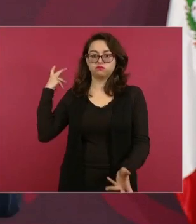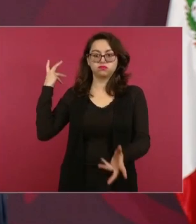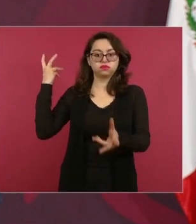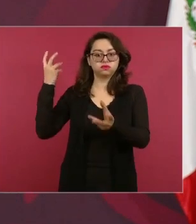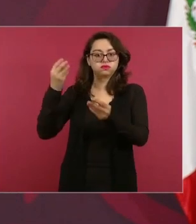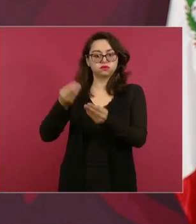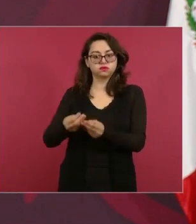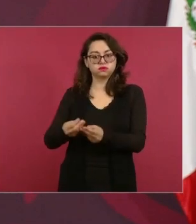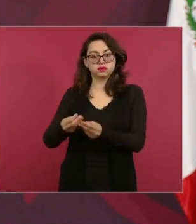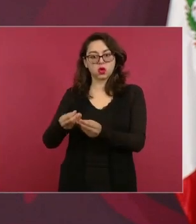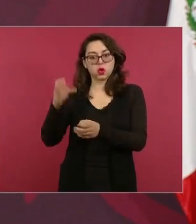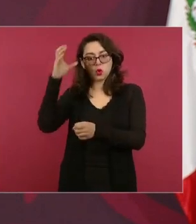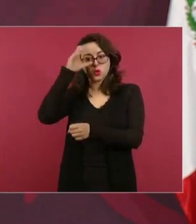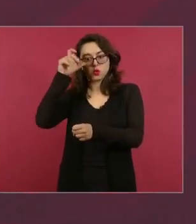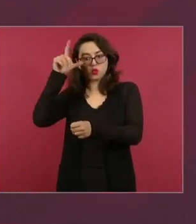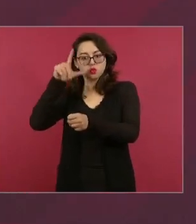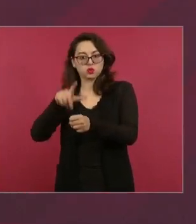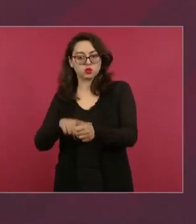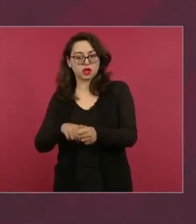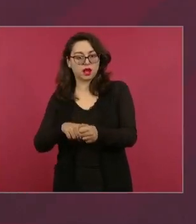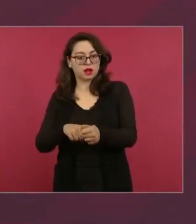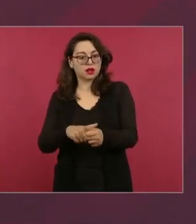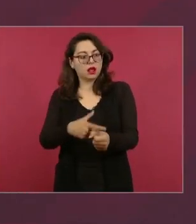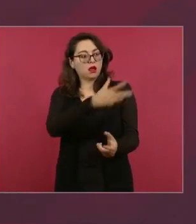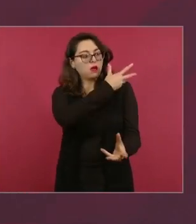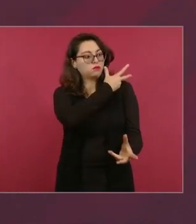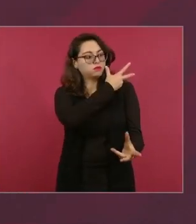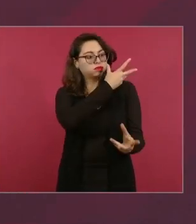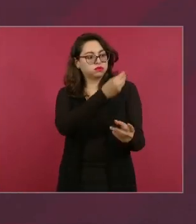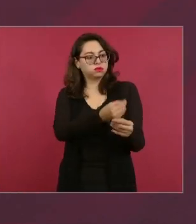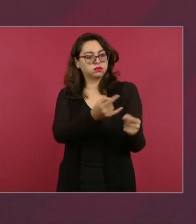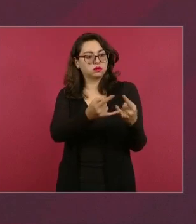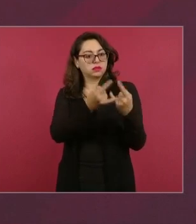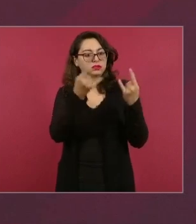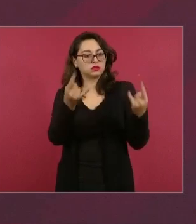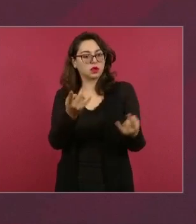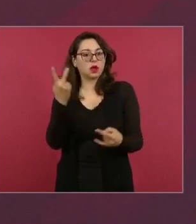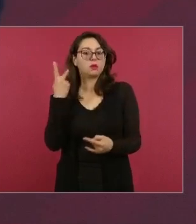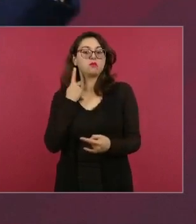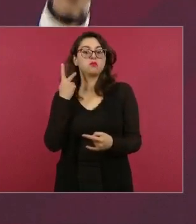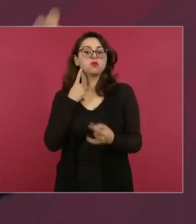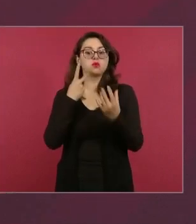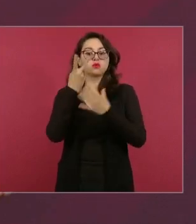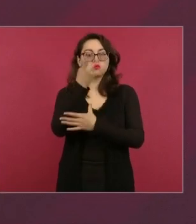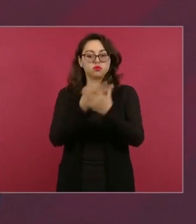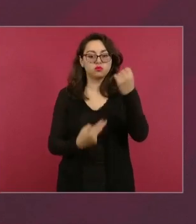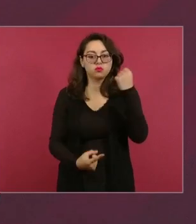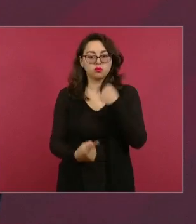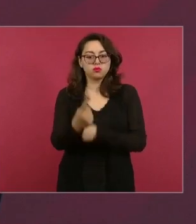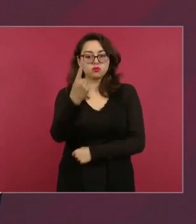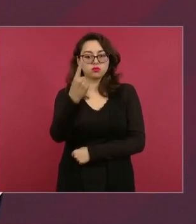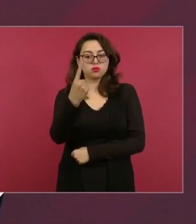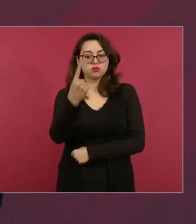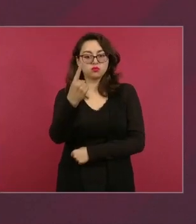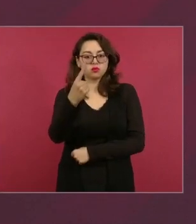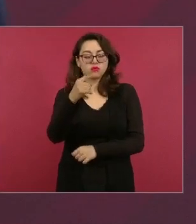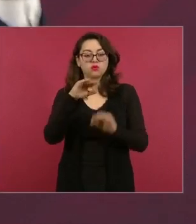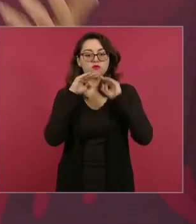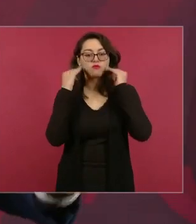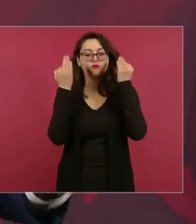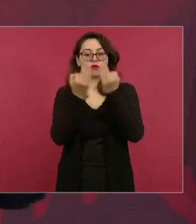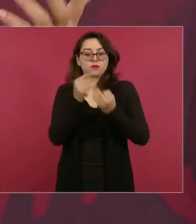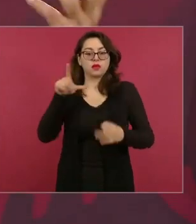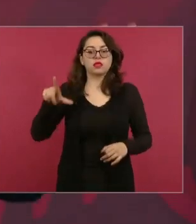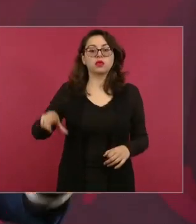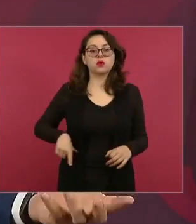cultural y su fecunda historia política y eso es lo que somos y por